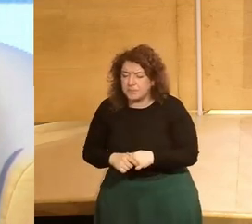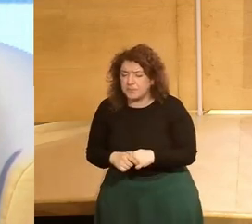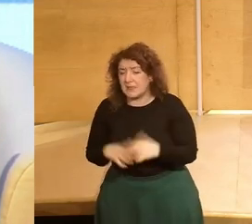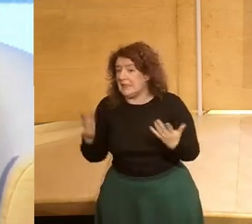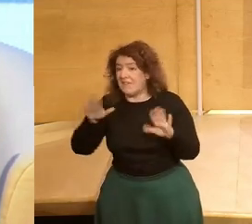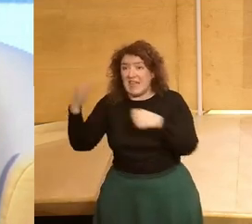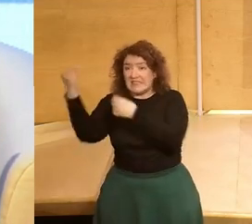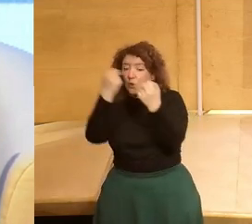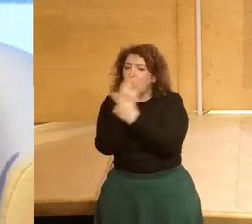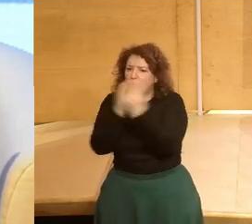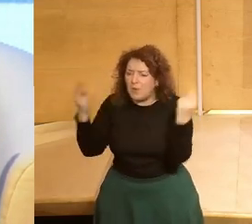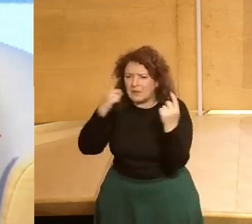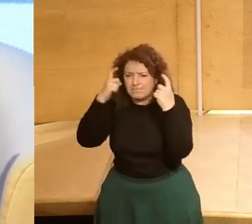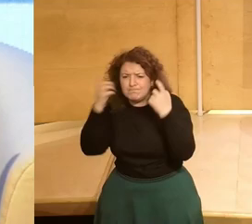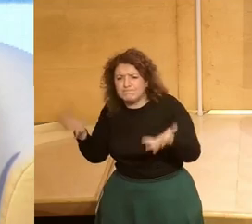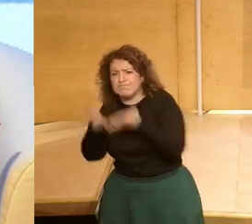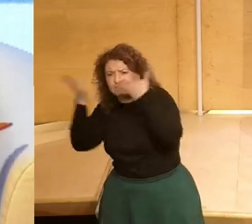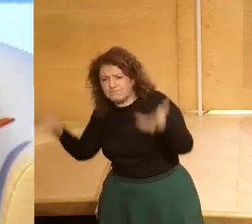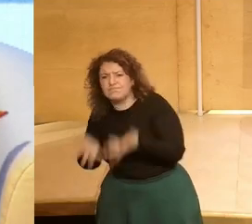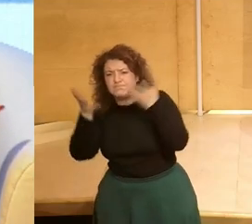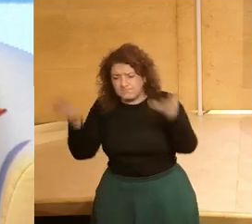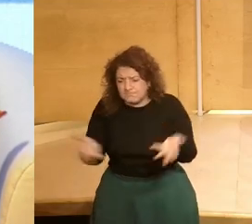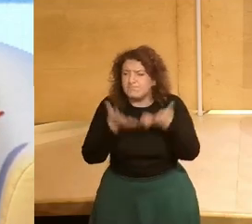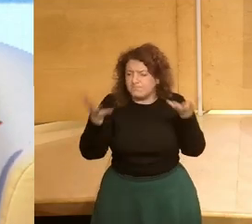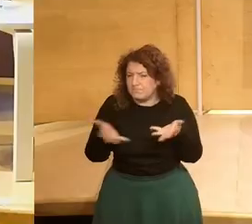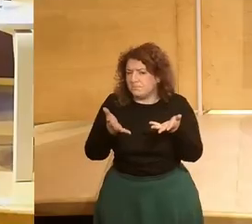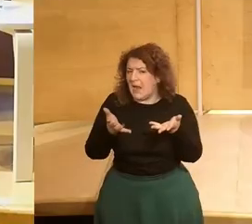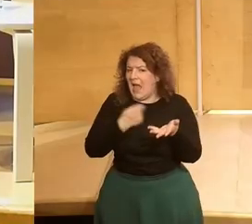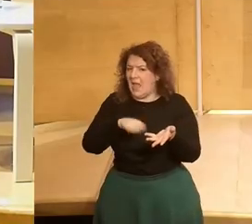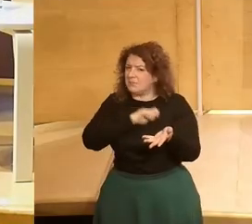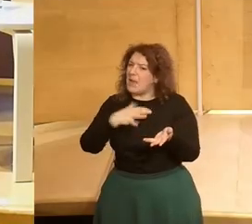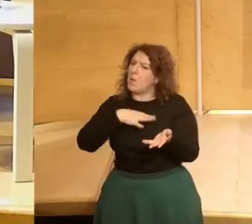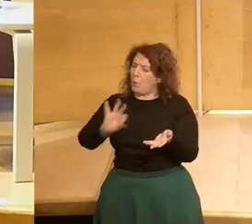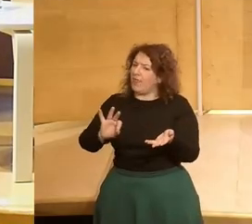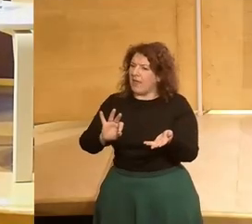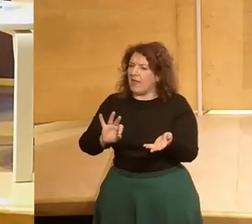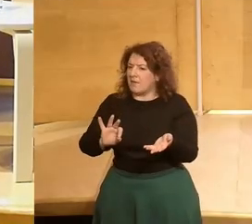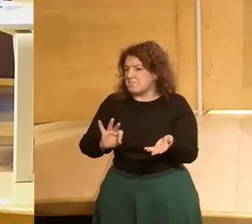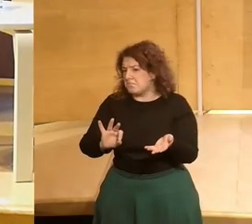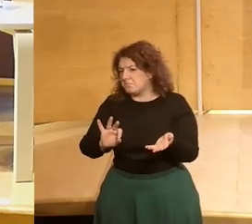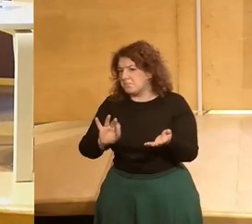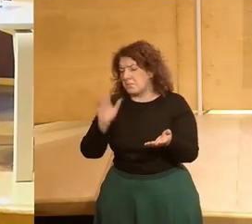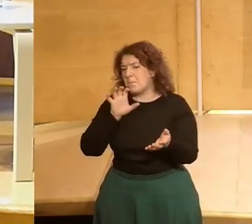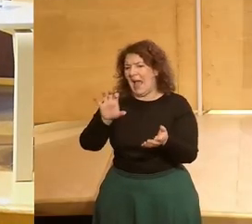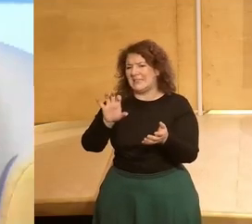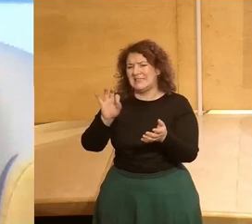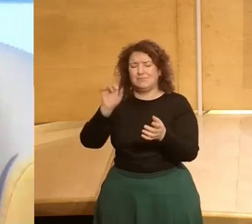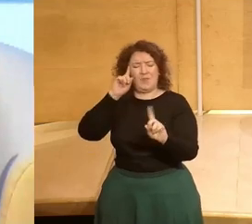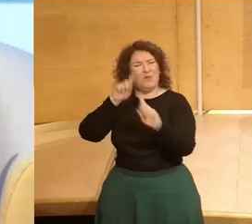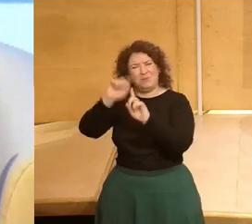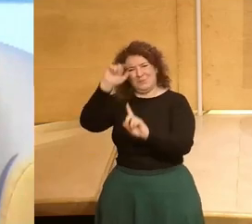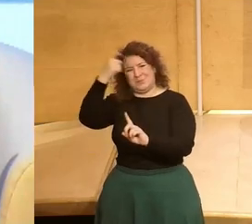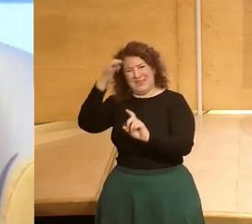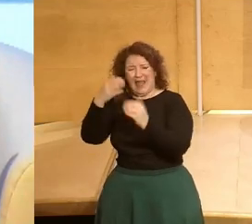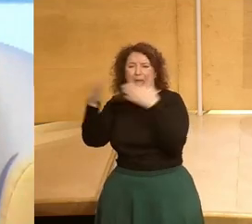las instituciones públicas se está trabajando mucho para que realmente España pueda llegar a ser un país emprendedor entonces